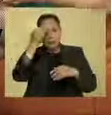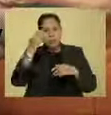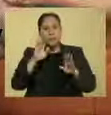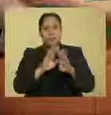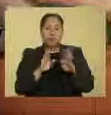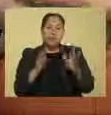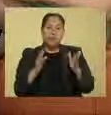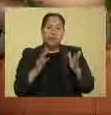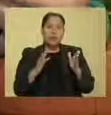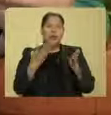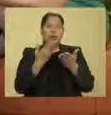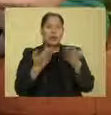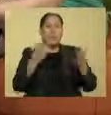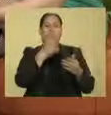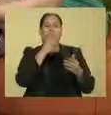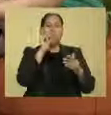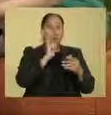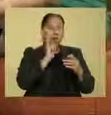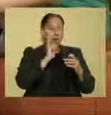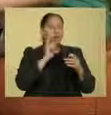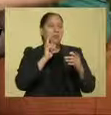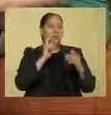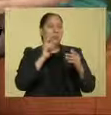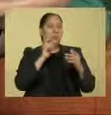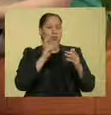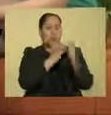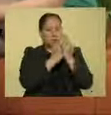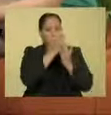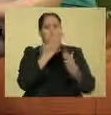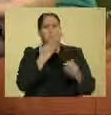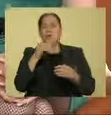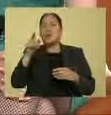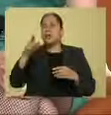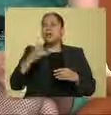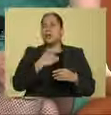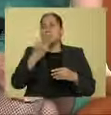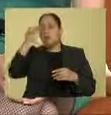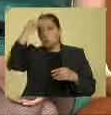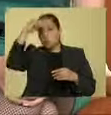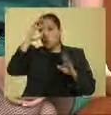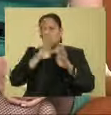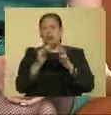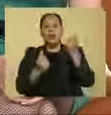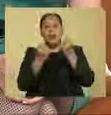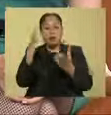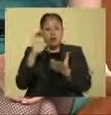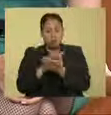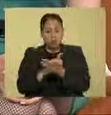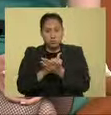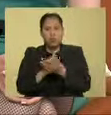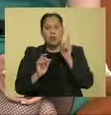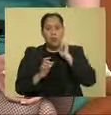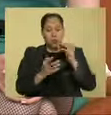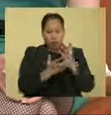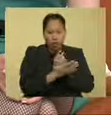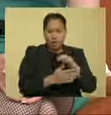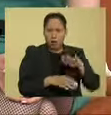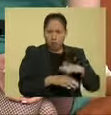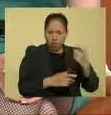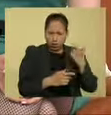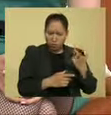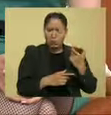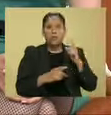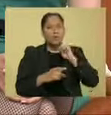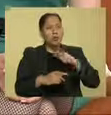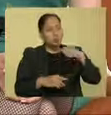históricas están desapareciendo. Afortunadamente. ¿Tú qué opinas, doctor? Que hay muchos matrimonios que la mujer gana más, la mujer es la que